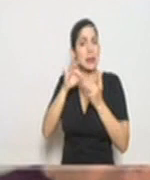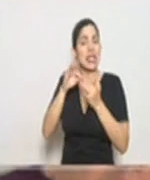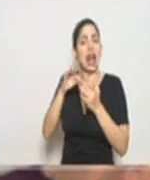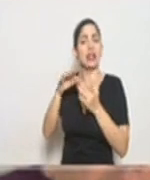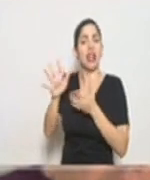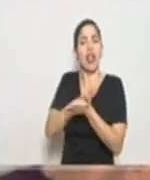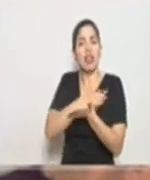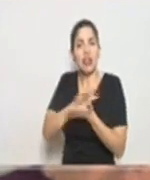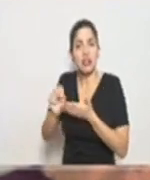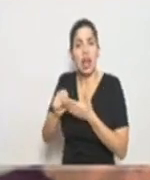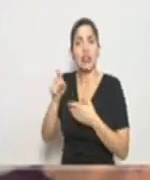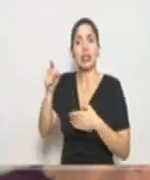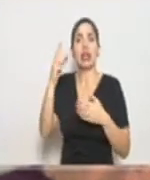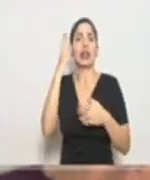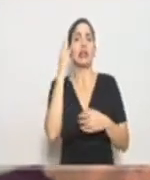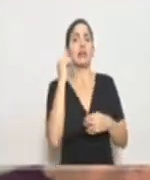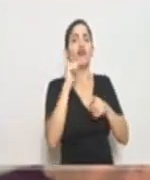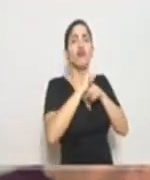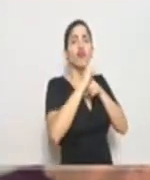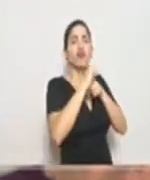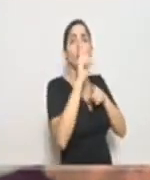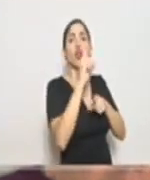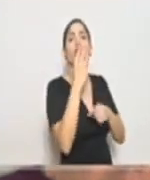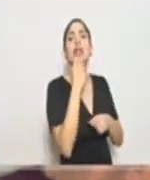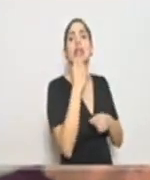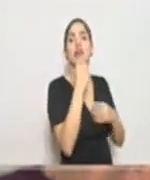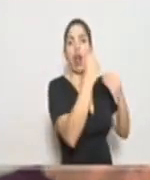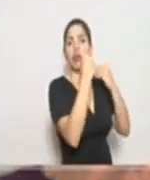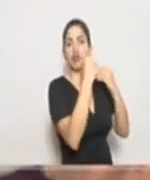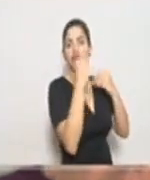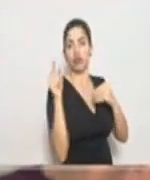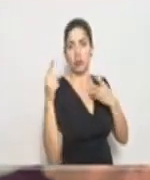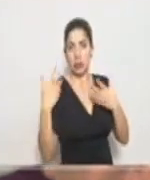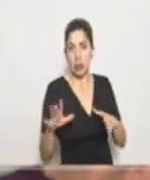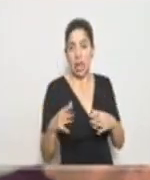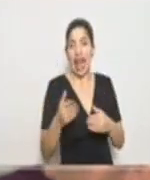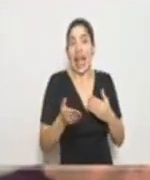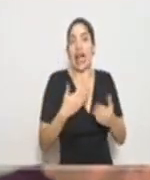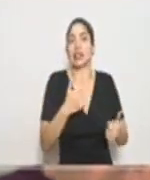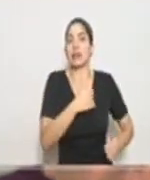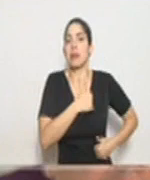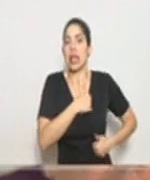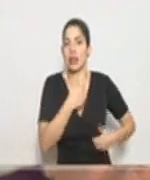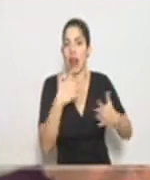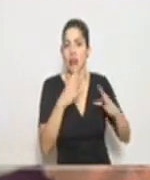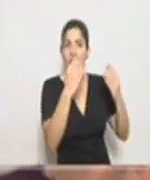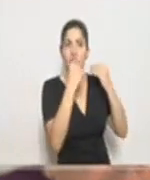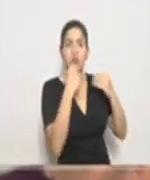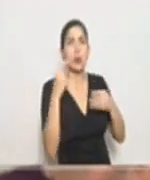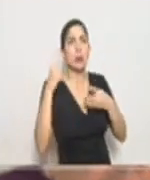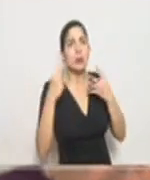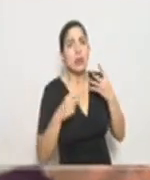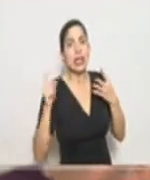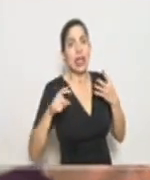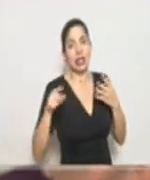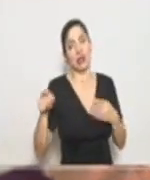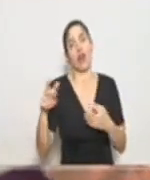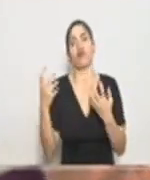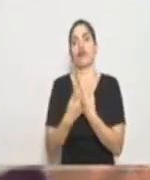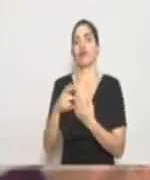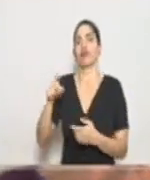desastres, entrenado en Israel, tiene una información cuasi-militar que es lo que se ocupa en estos momentos.